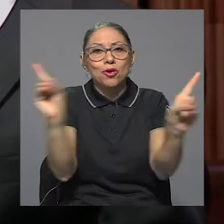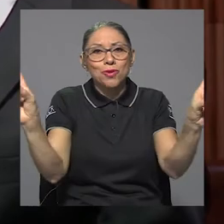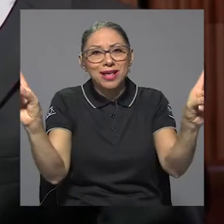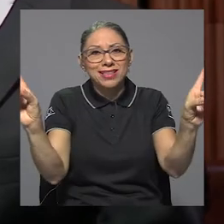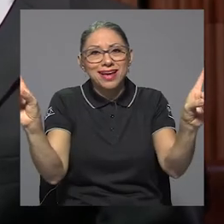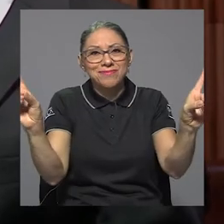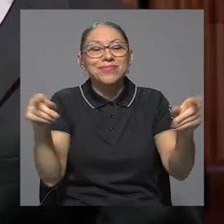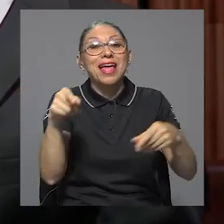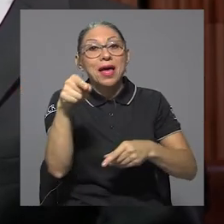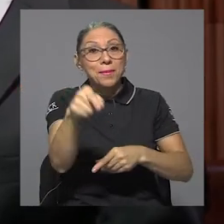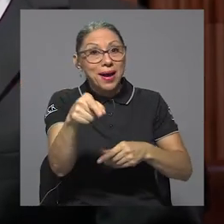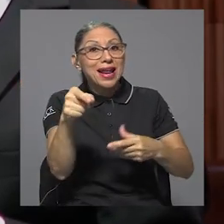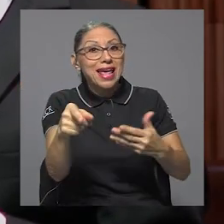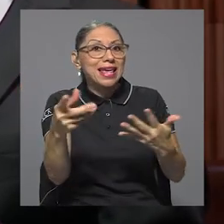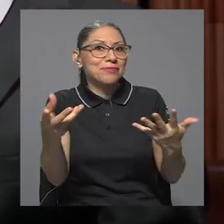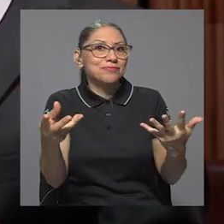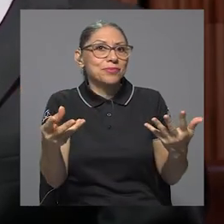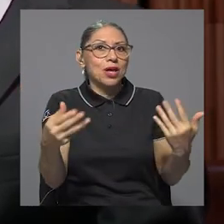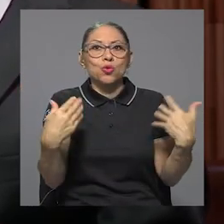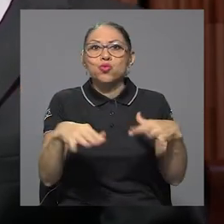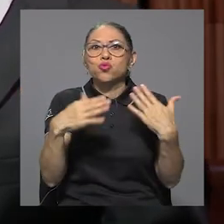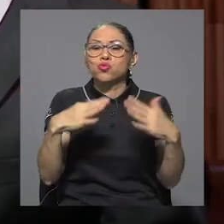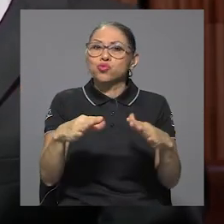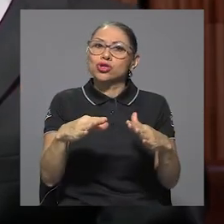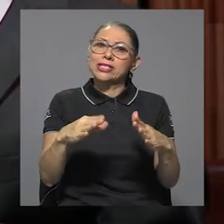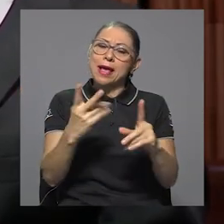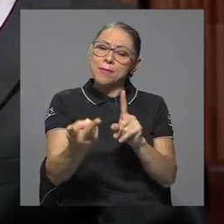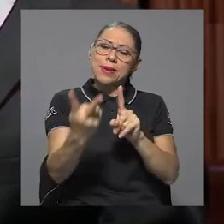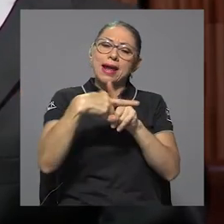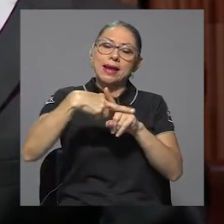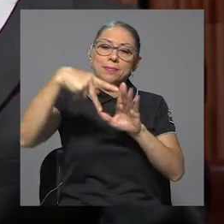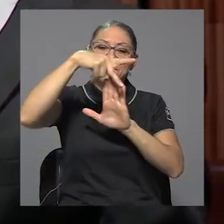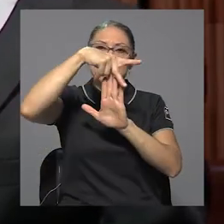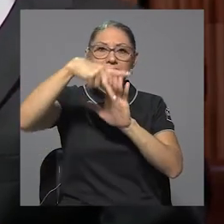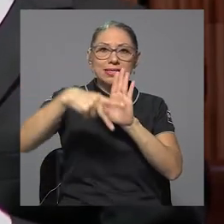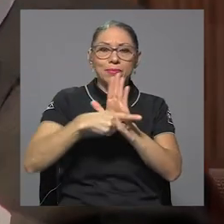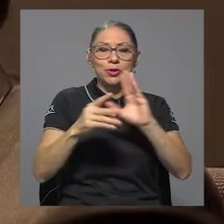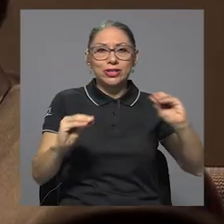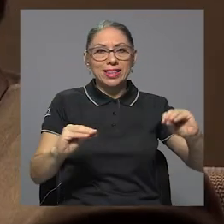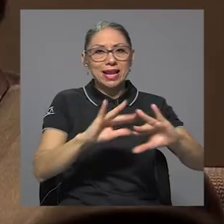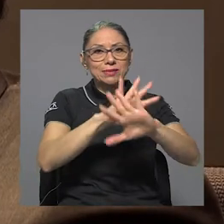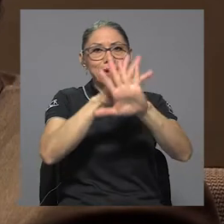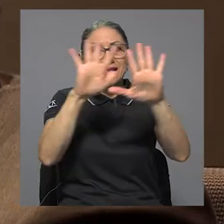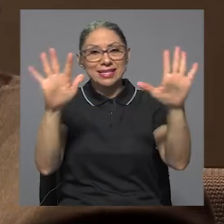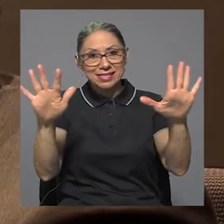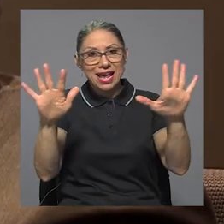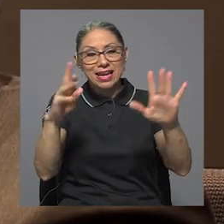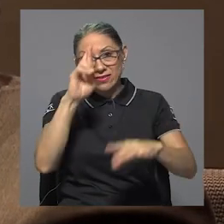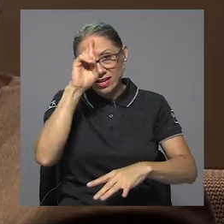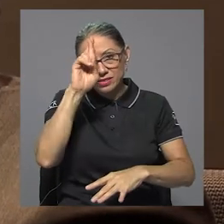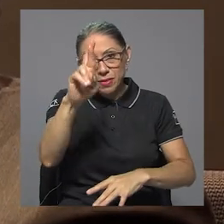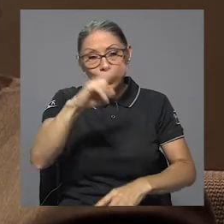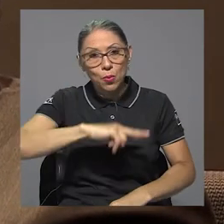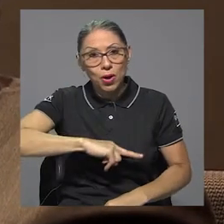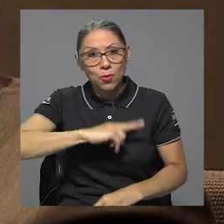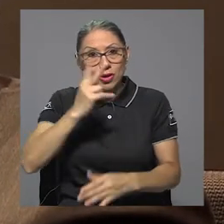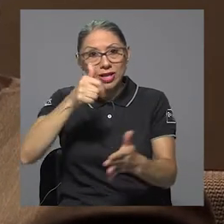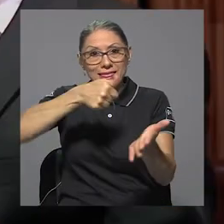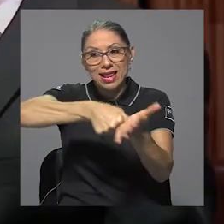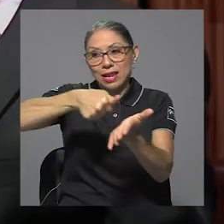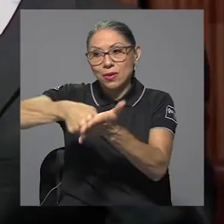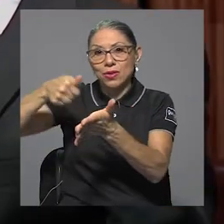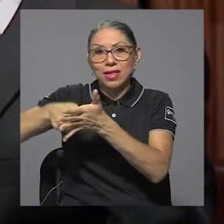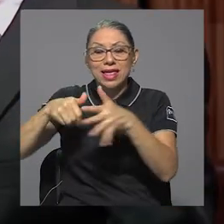de tal forma que se atendieran los más altos principios de transparencia y respeto por la voluntad electoral